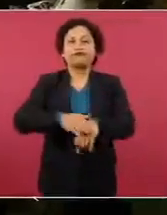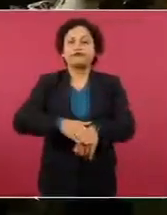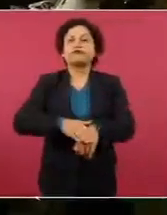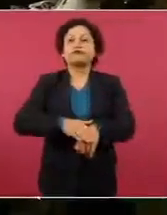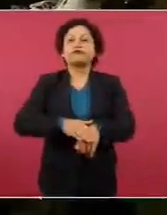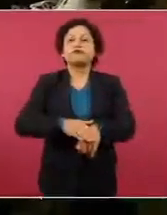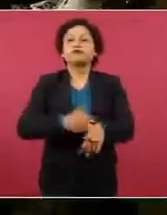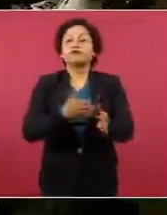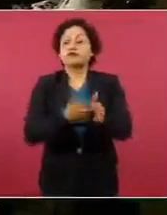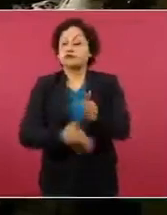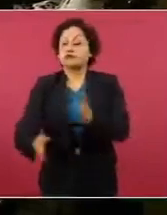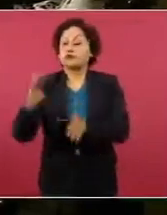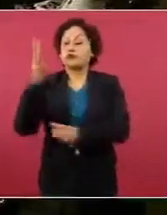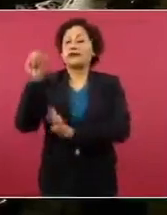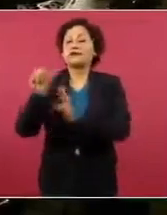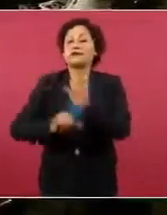tres meses más.